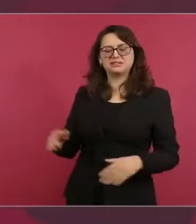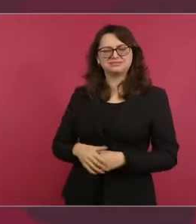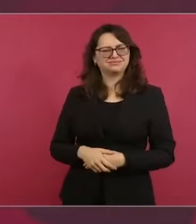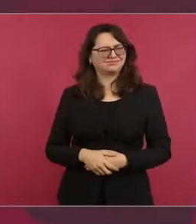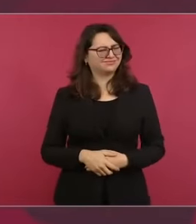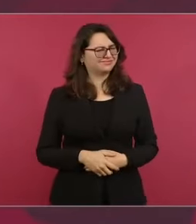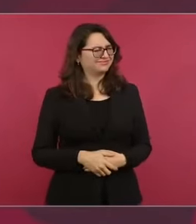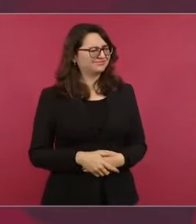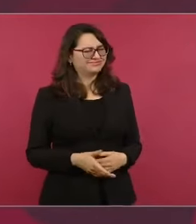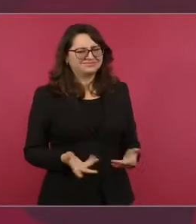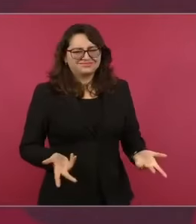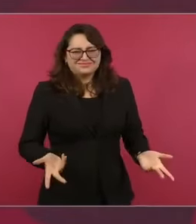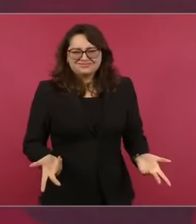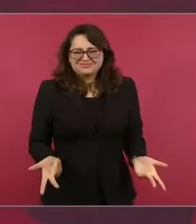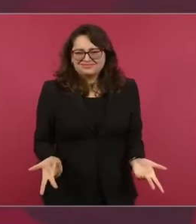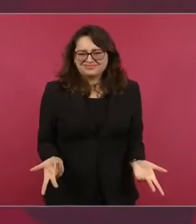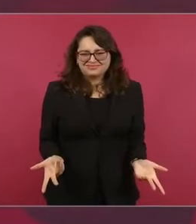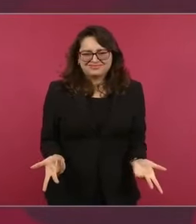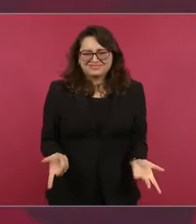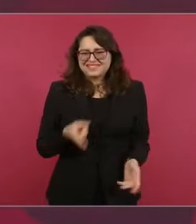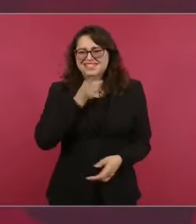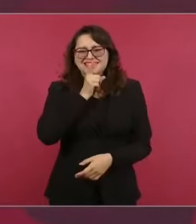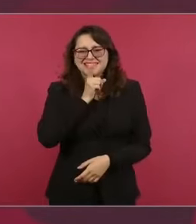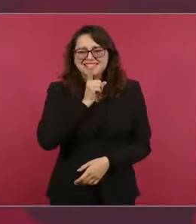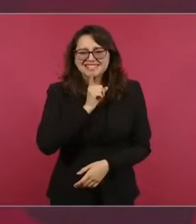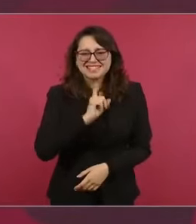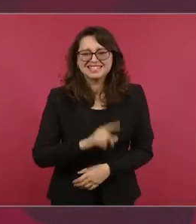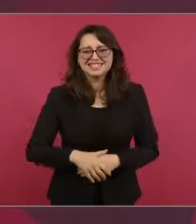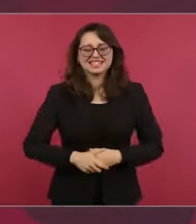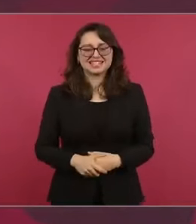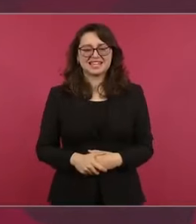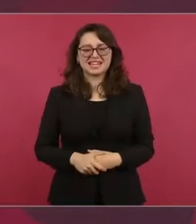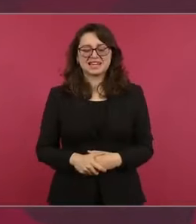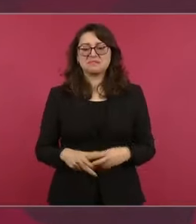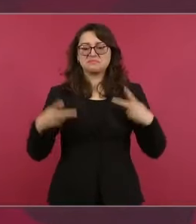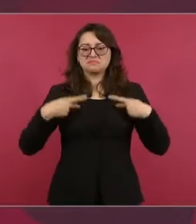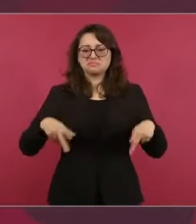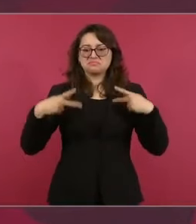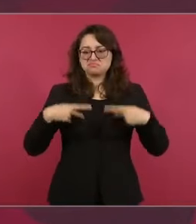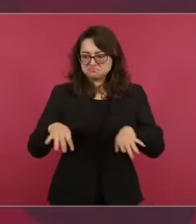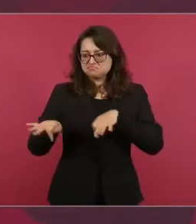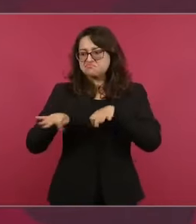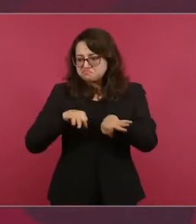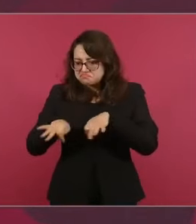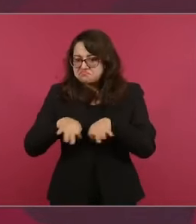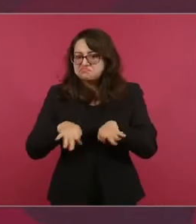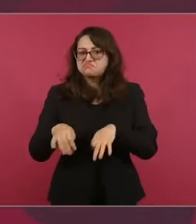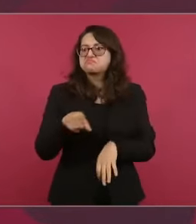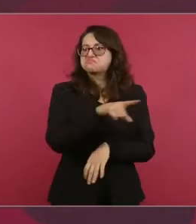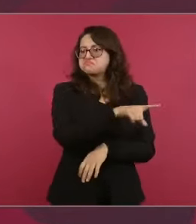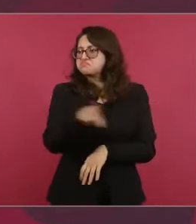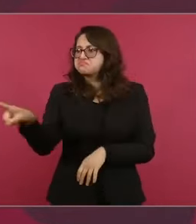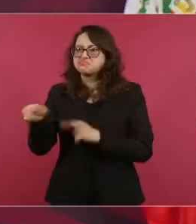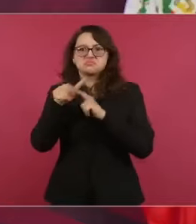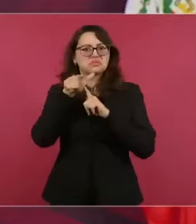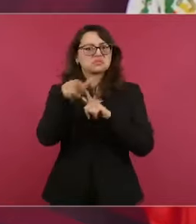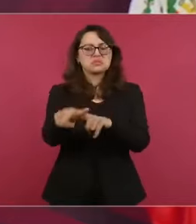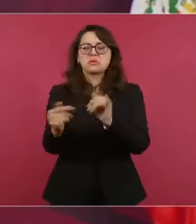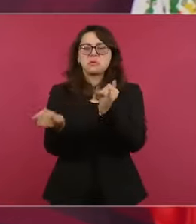a los trabajadores no se les toca, es a los de arriba, es que